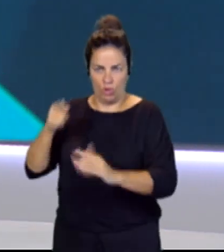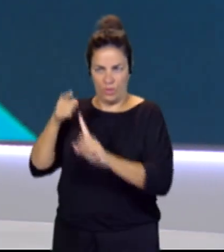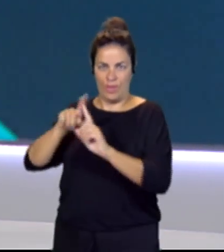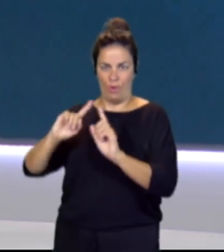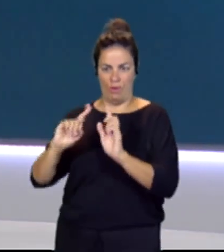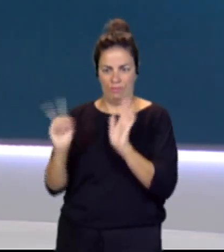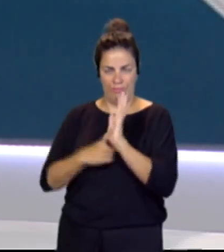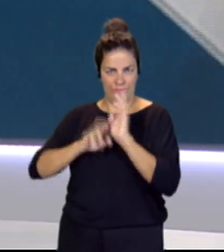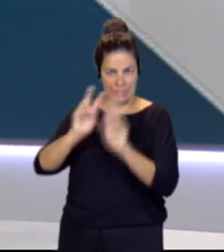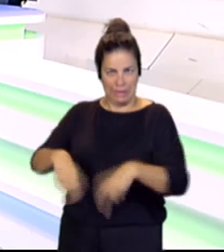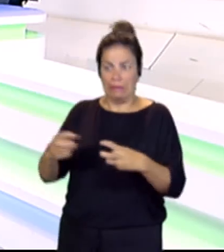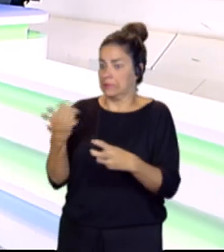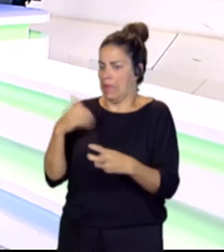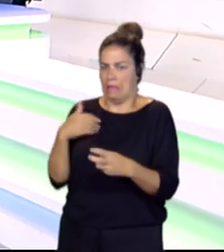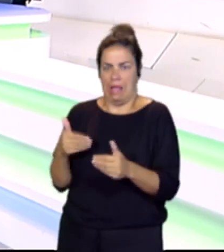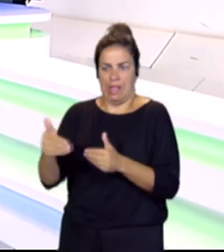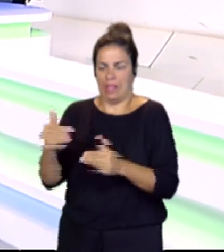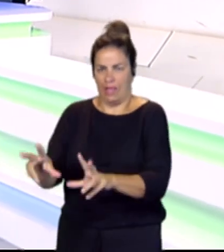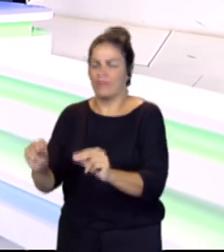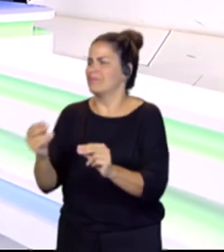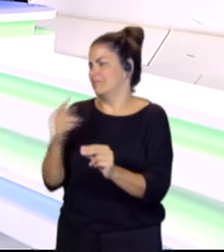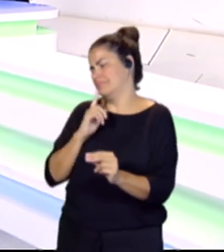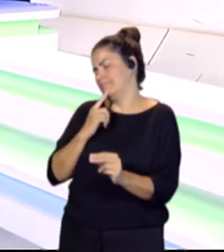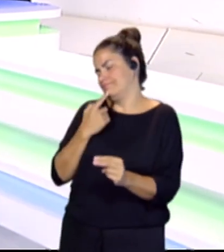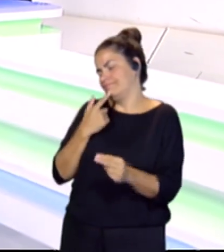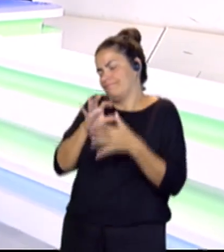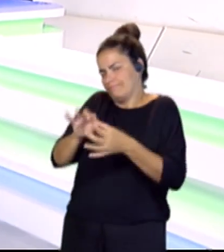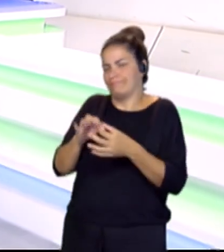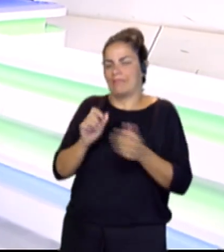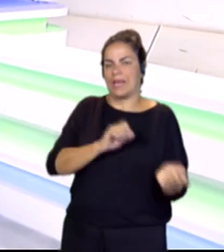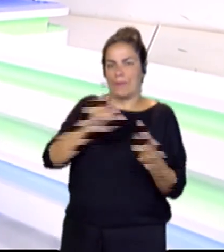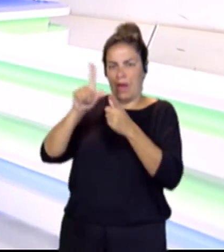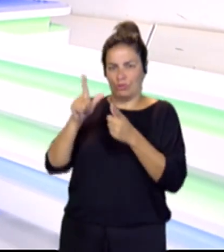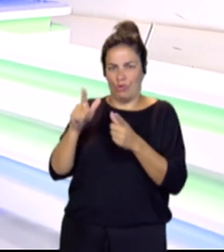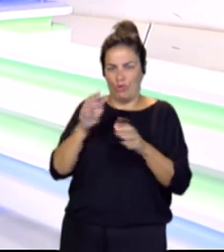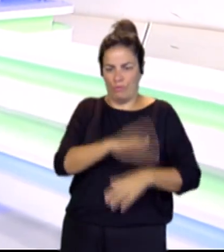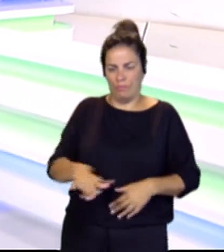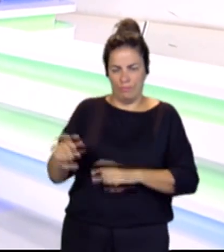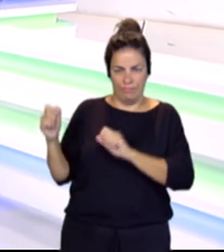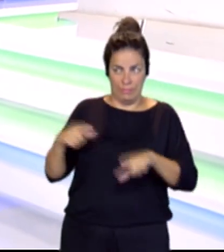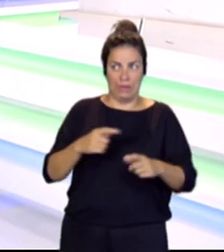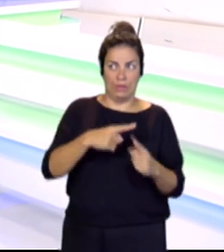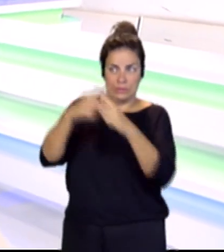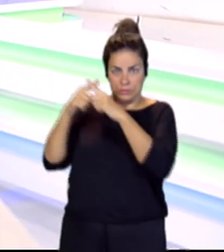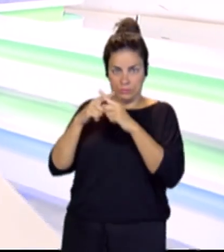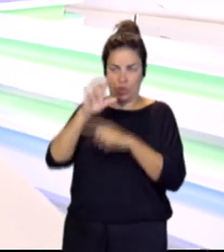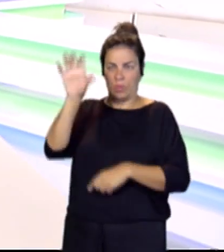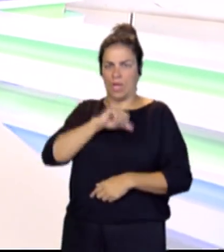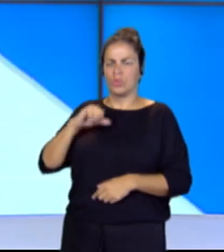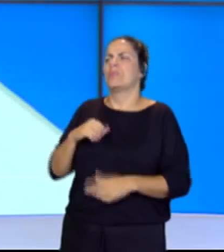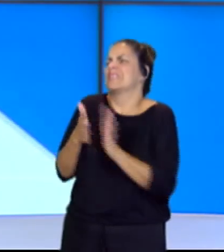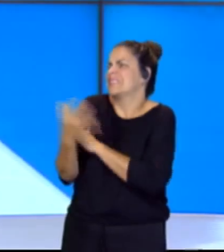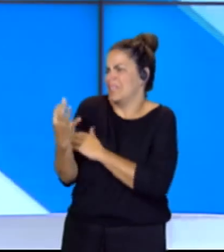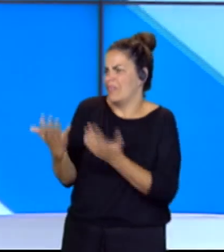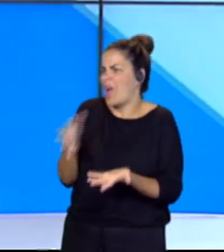encuentra en la última fase, hablamos de ese reparto obligatorio en las comunidades autónomas de los menores migrantes, ¿qué significa? ¿En qué punto se encuentra?